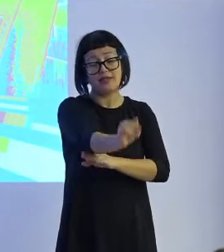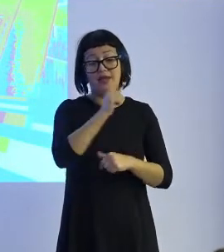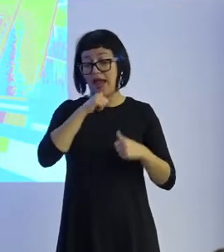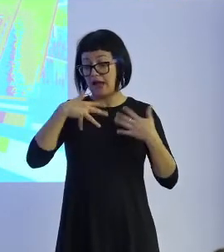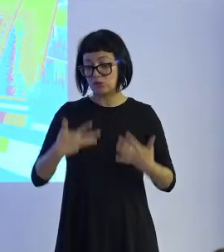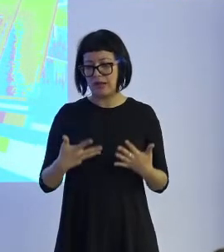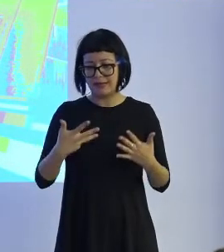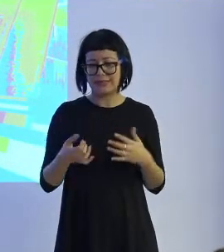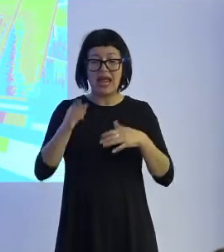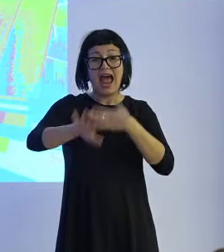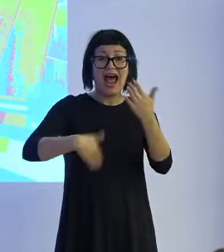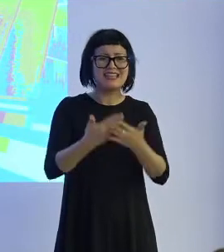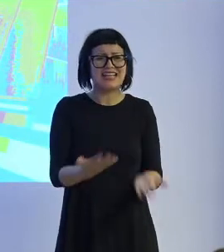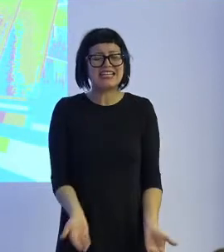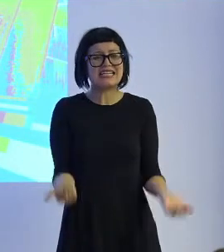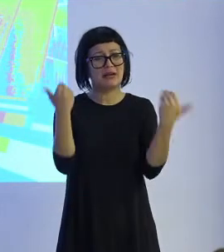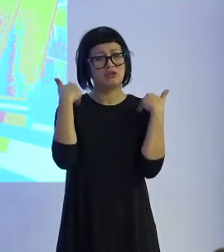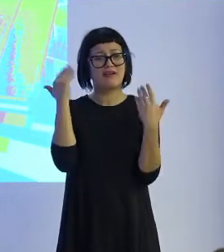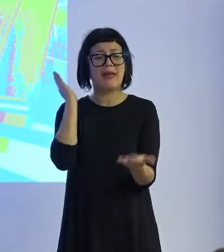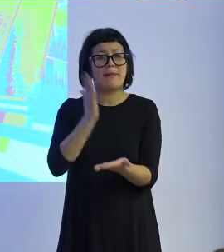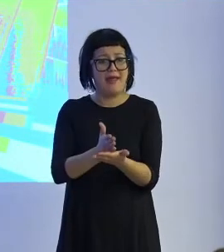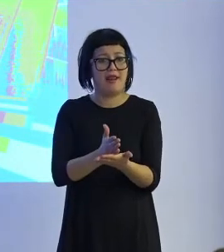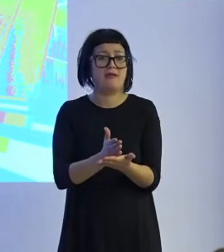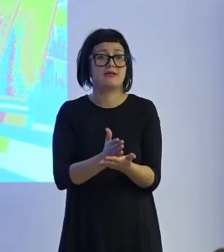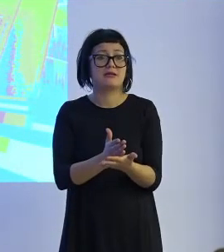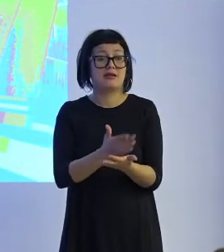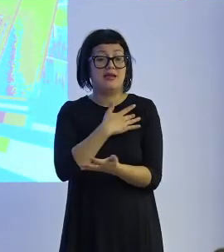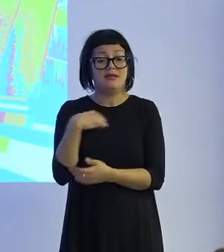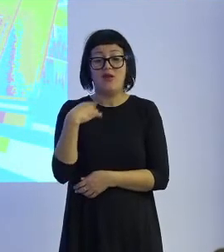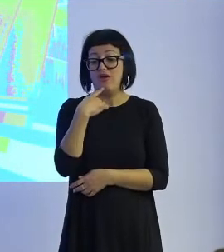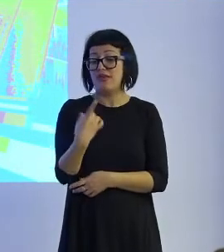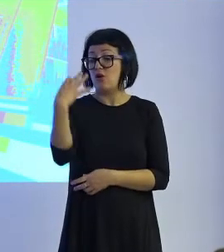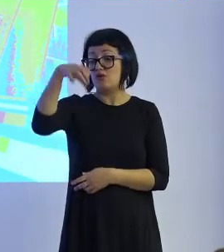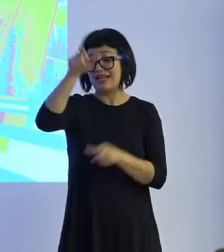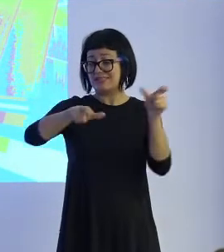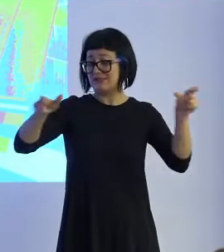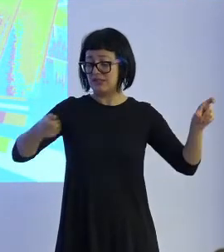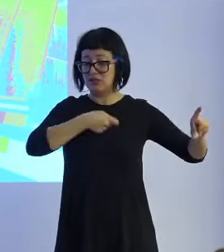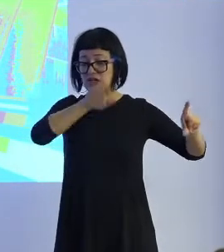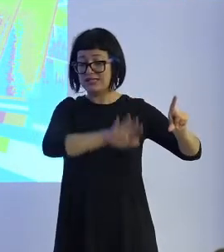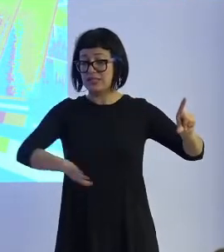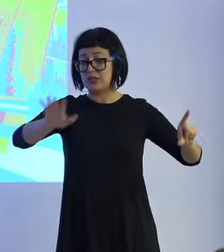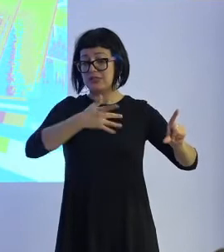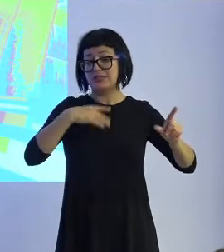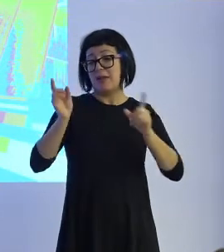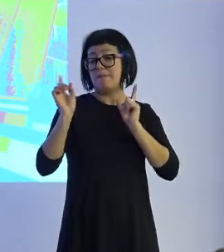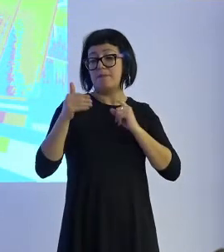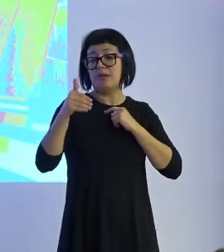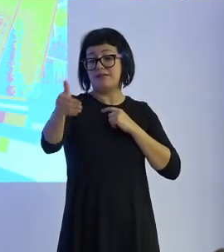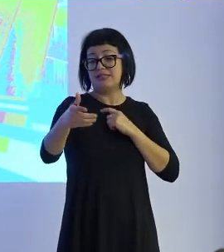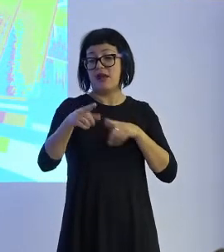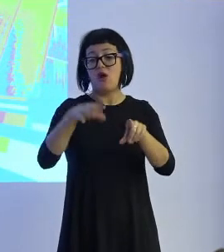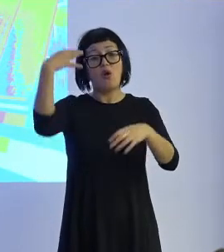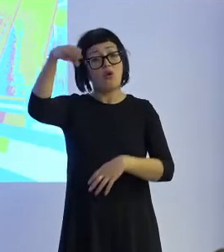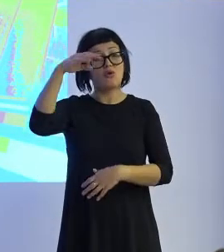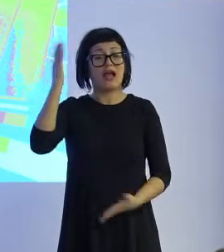en día tienen incluso responsabilidad penal. De hecho son las únicas personas en España para las que está prevista la condena de muerte,